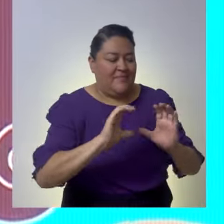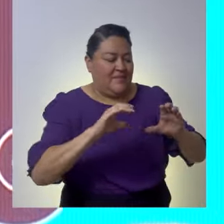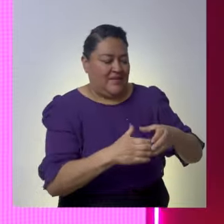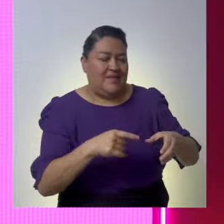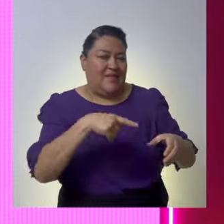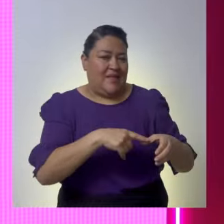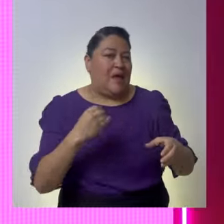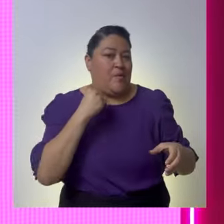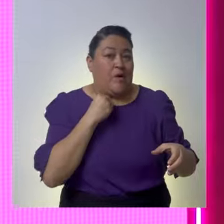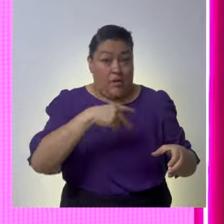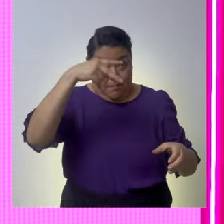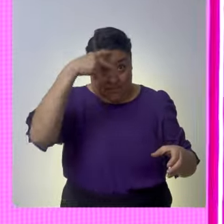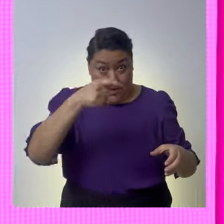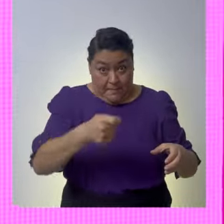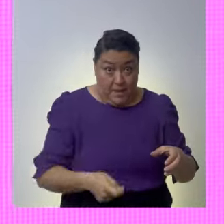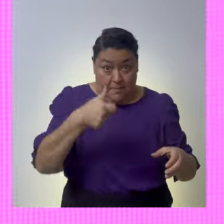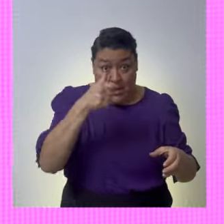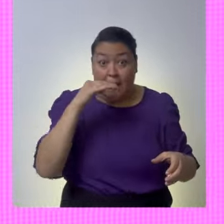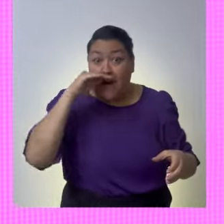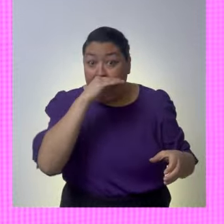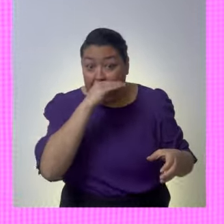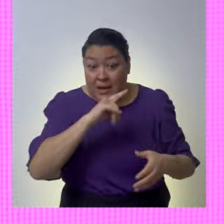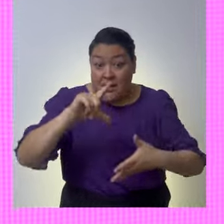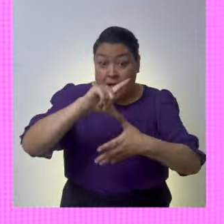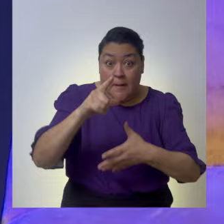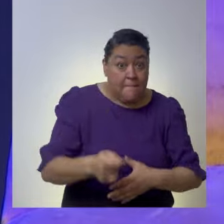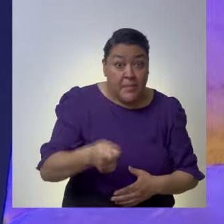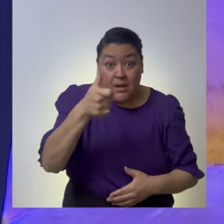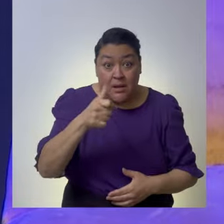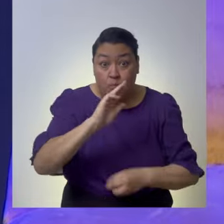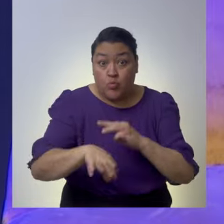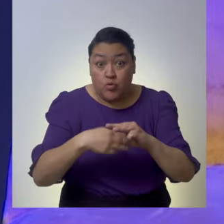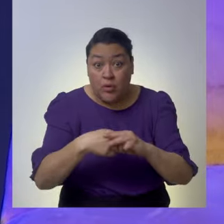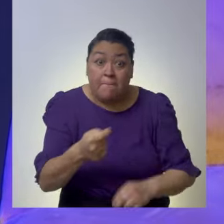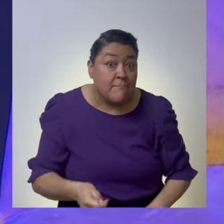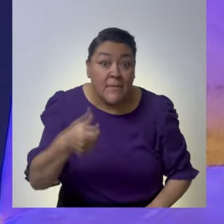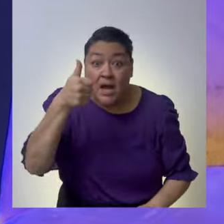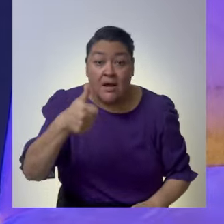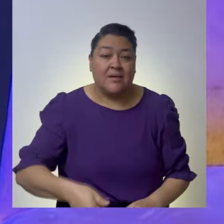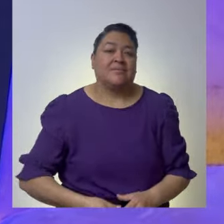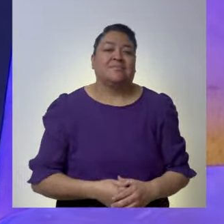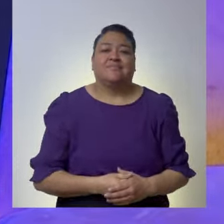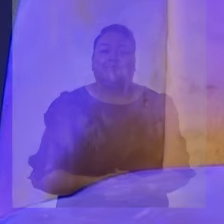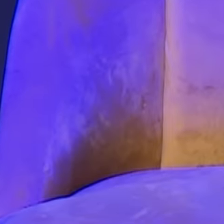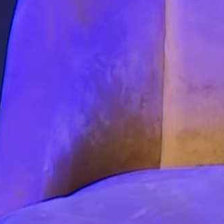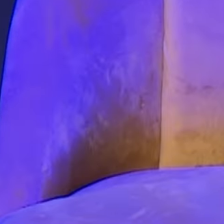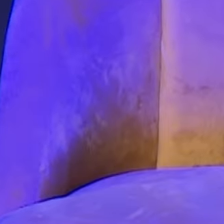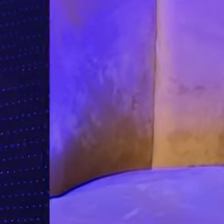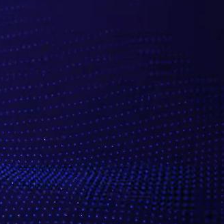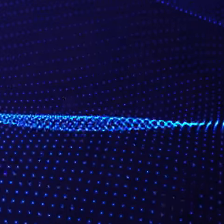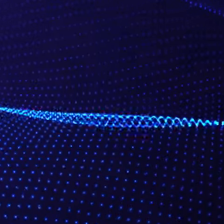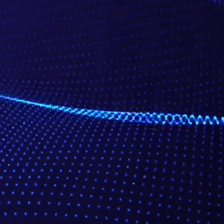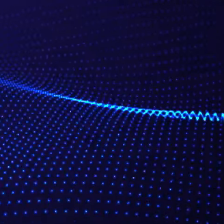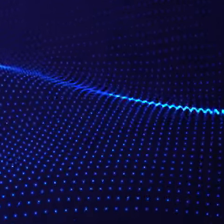esta Defensoría Pública, la primera en México, la primera en América Latina y podría ser la primera en el mundo.